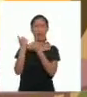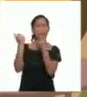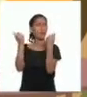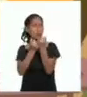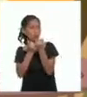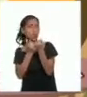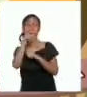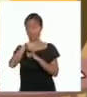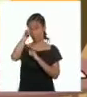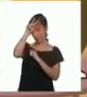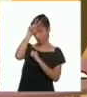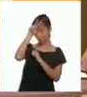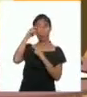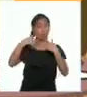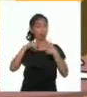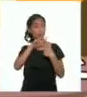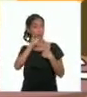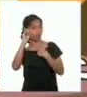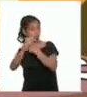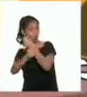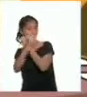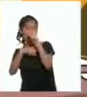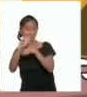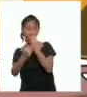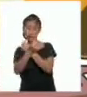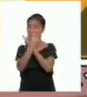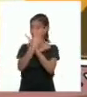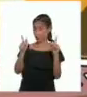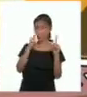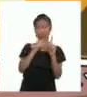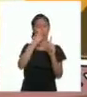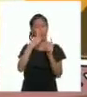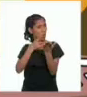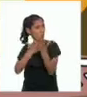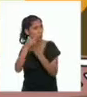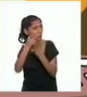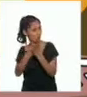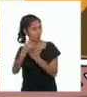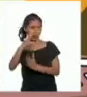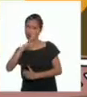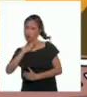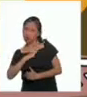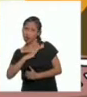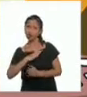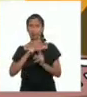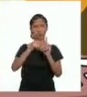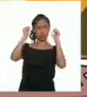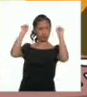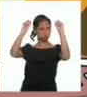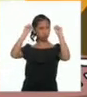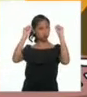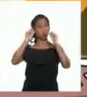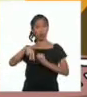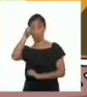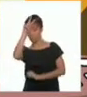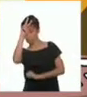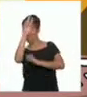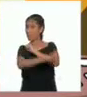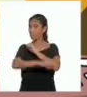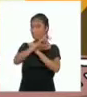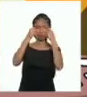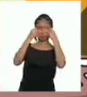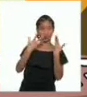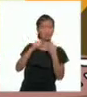republicano un hombre honesto decente patriota y con sus ideales luchó por un país mejor qué les parece si